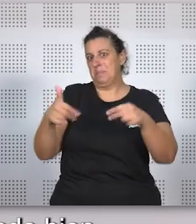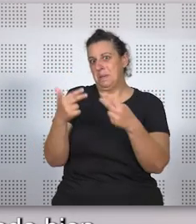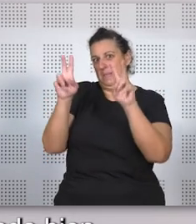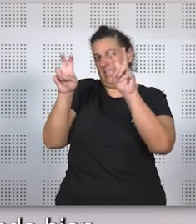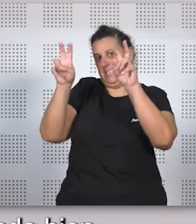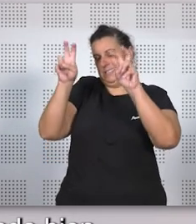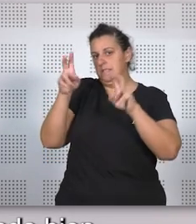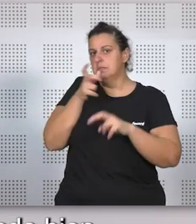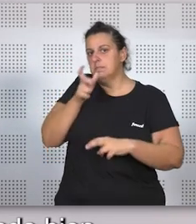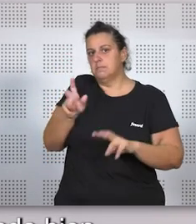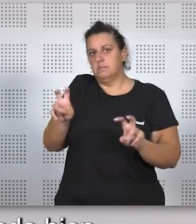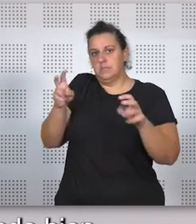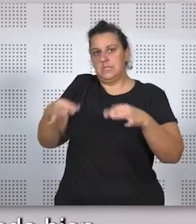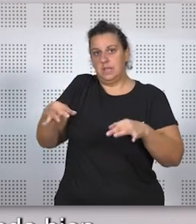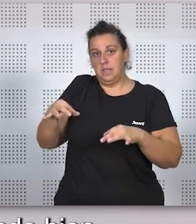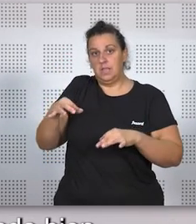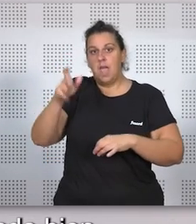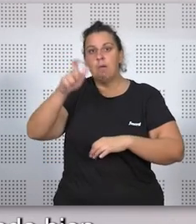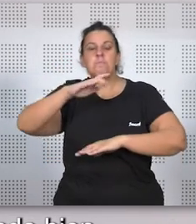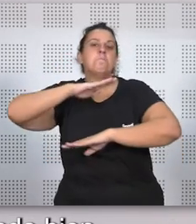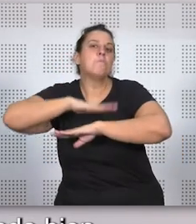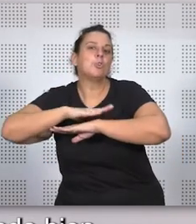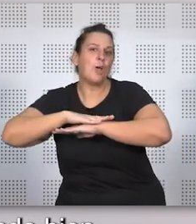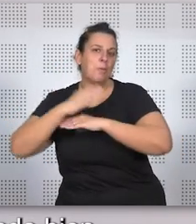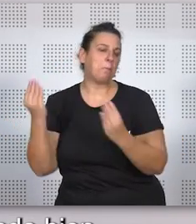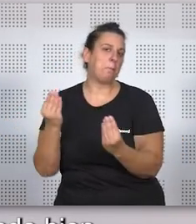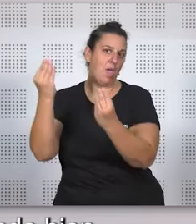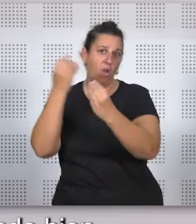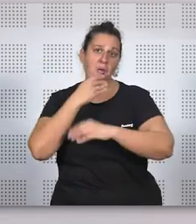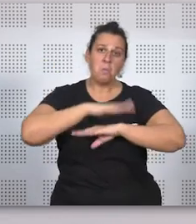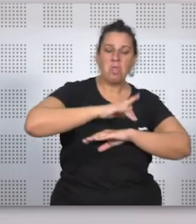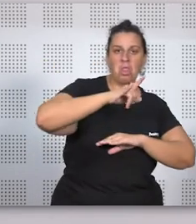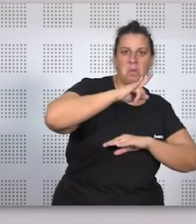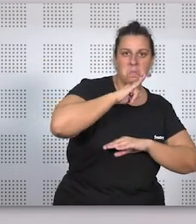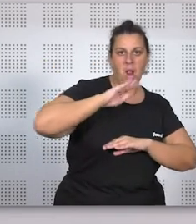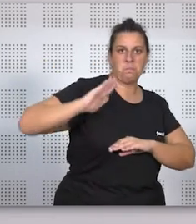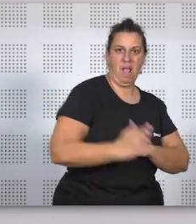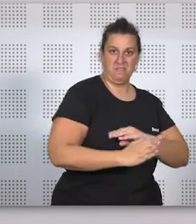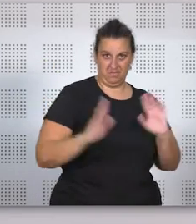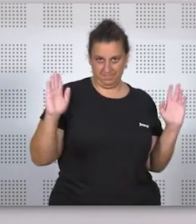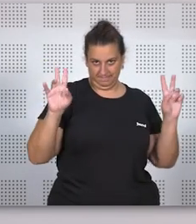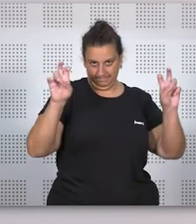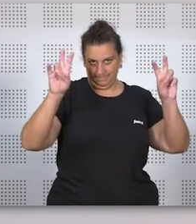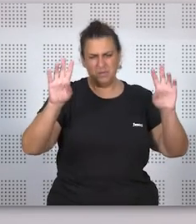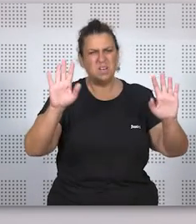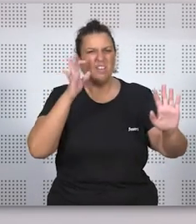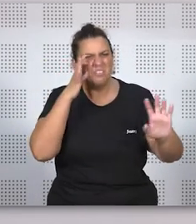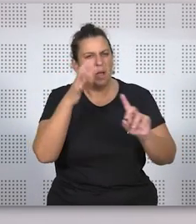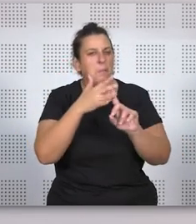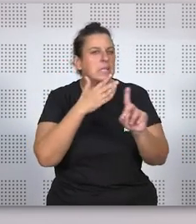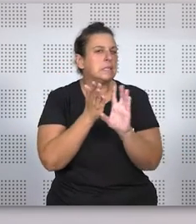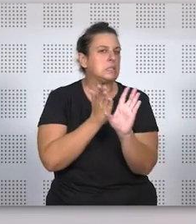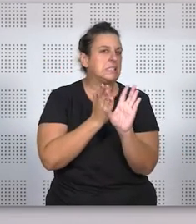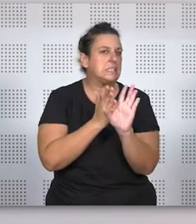términos coloquiales, se habían portado bien. ¿Qué nos podrías decir de todo esto? ¿Qué debemos entender por maltrato psicológico